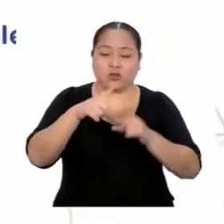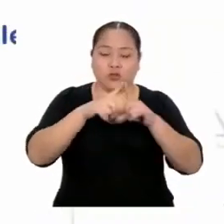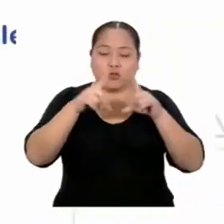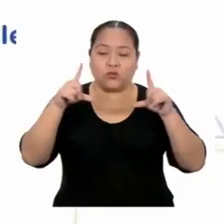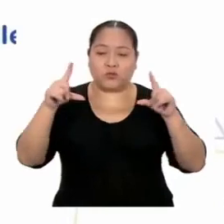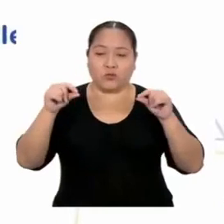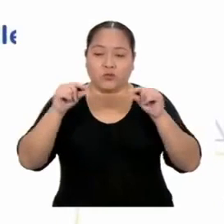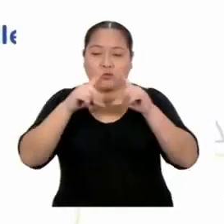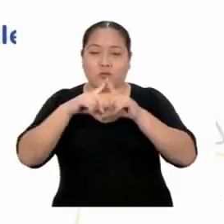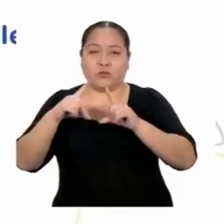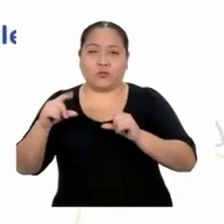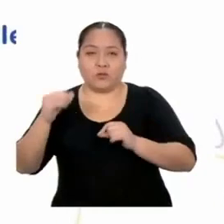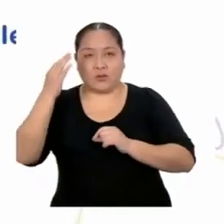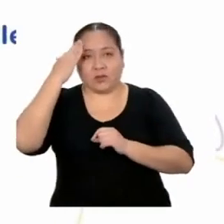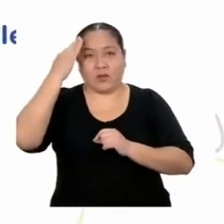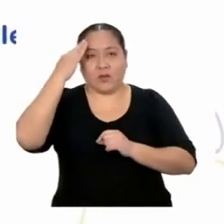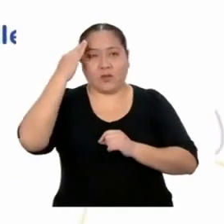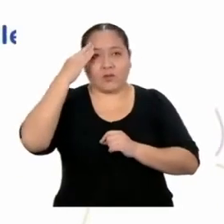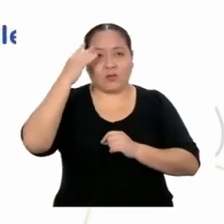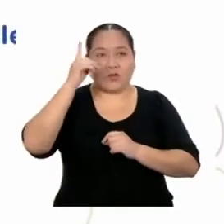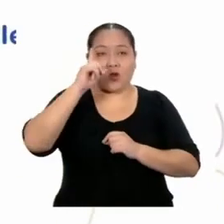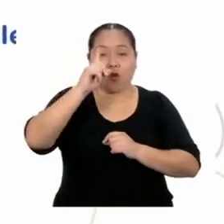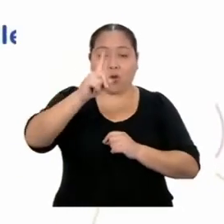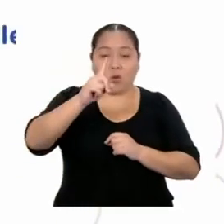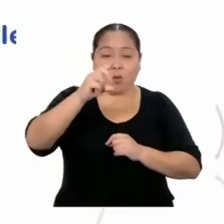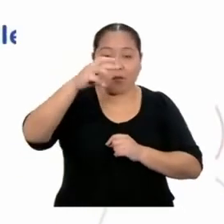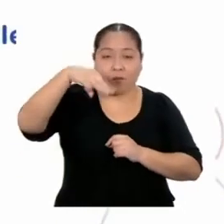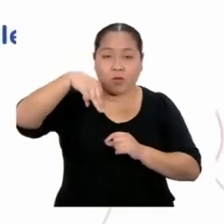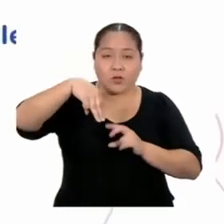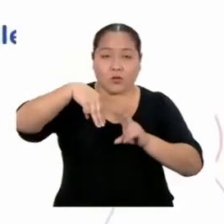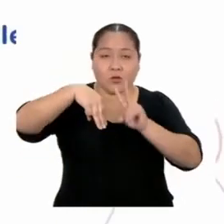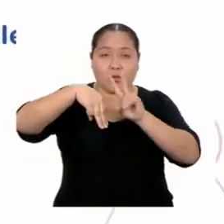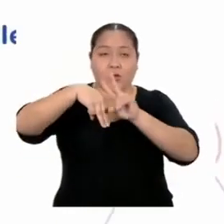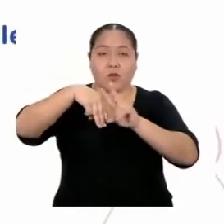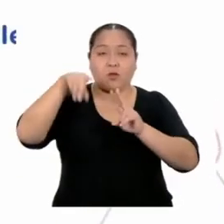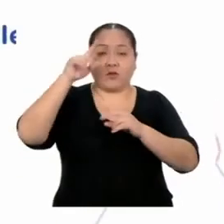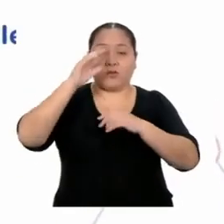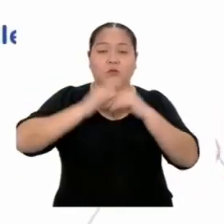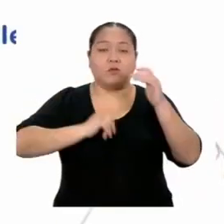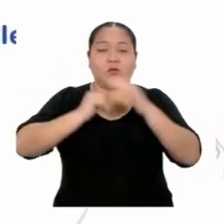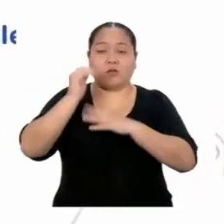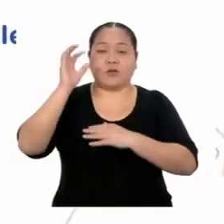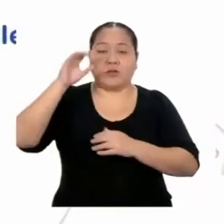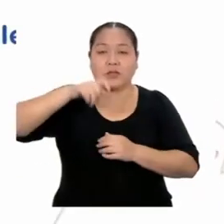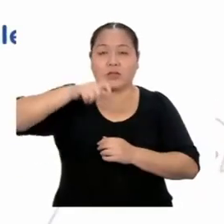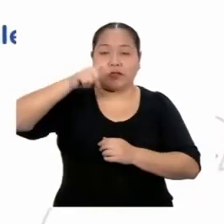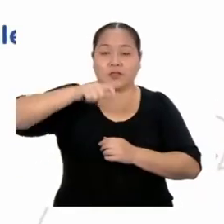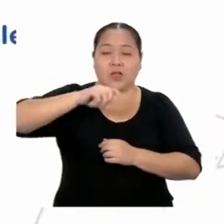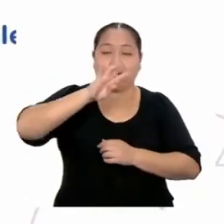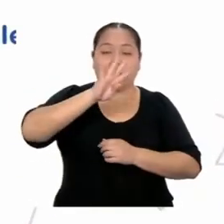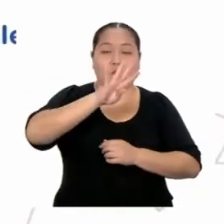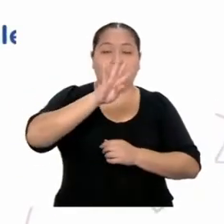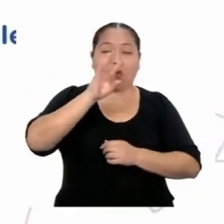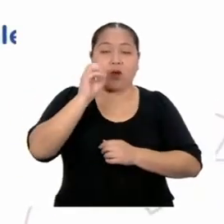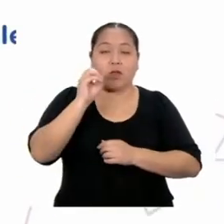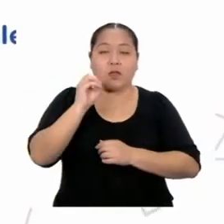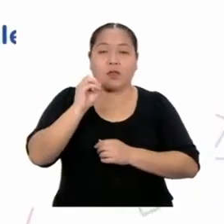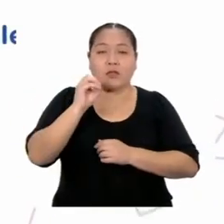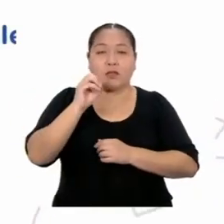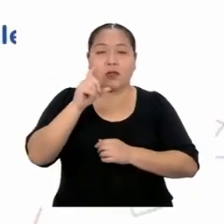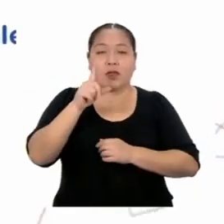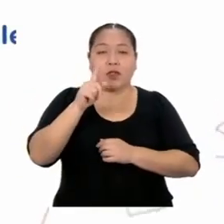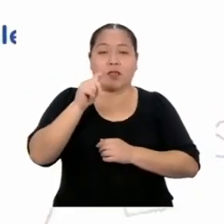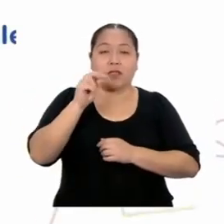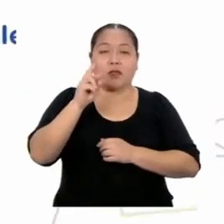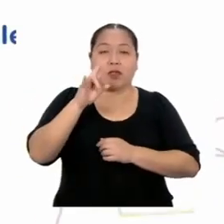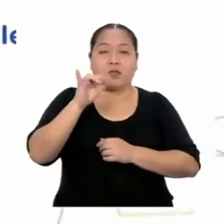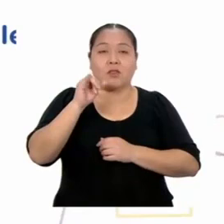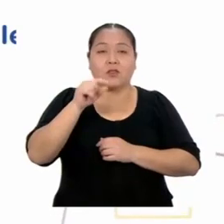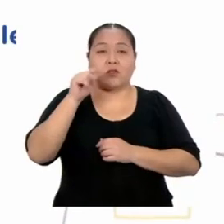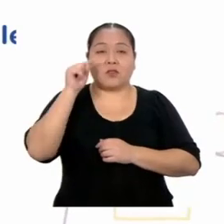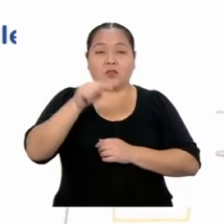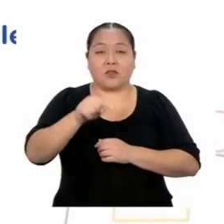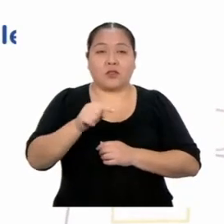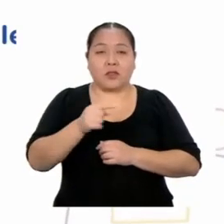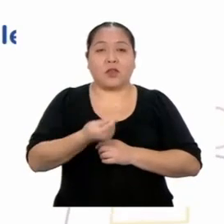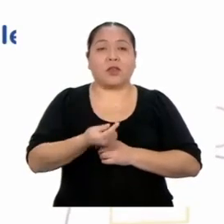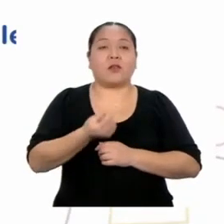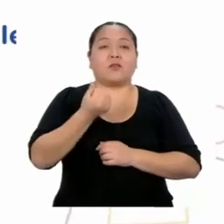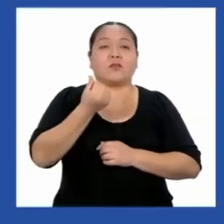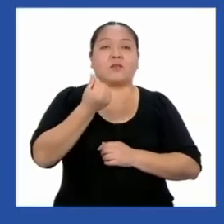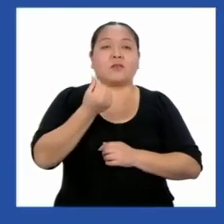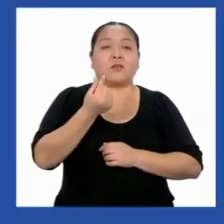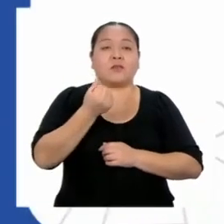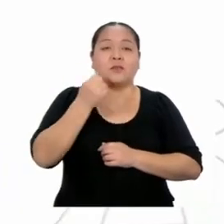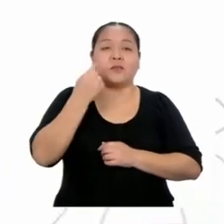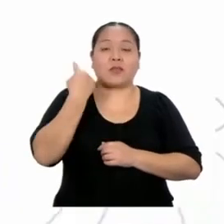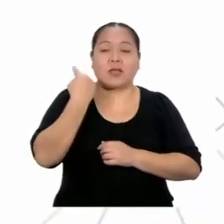Sabemos que un metro cuadrado de construcción requiere 40 ladrillos. Y que el precio de cada uno es de 60